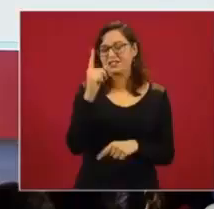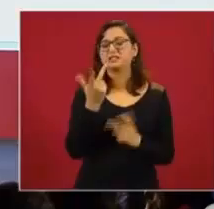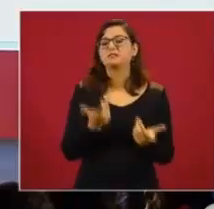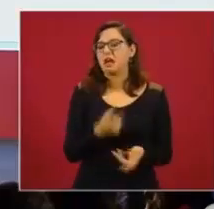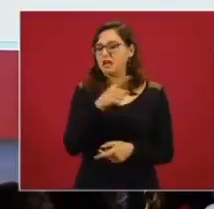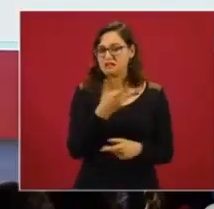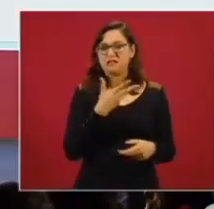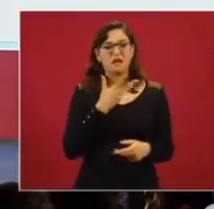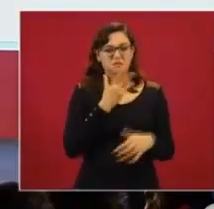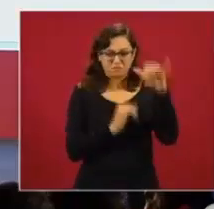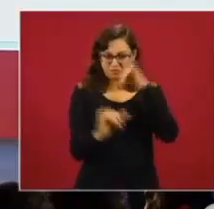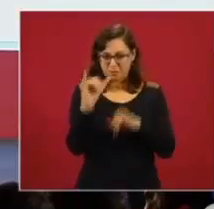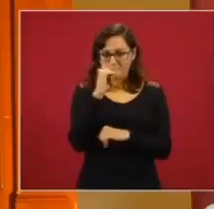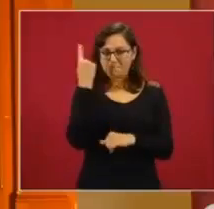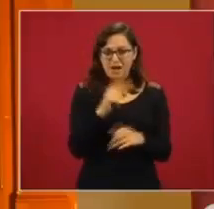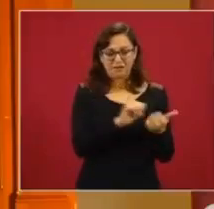tabletas de fentanilo.